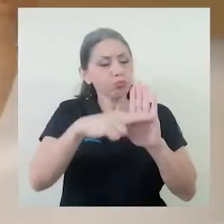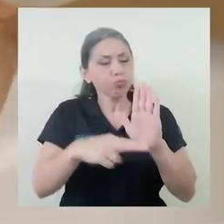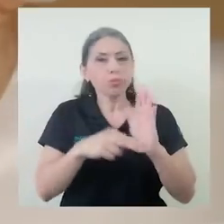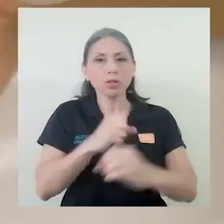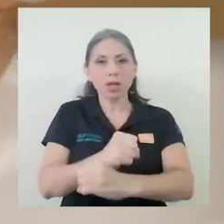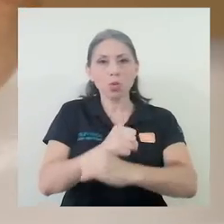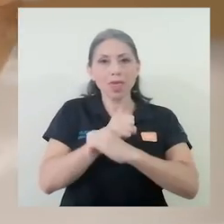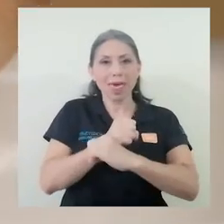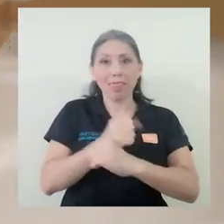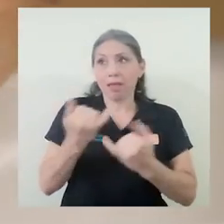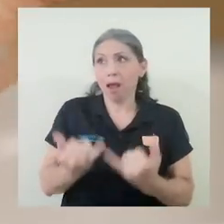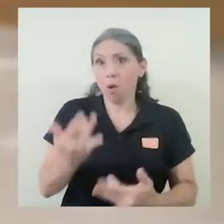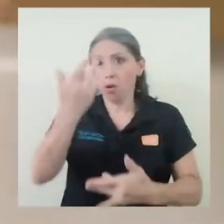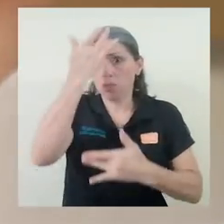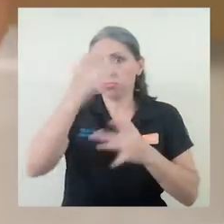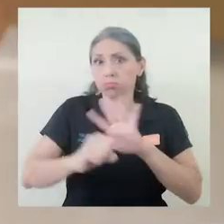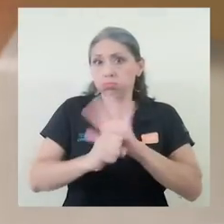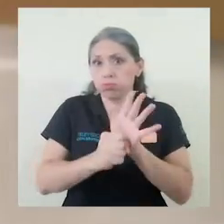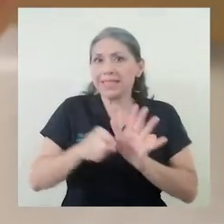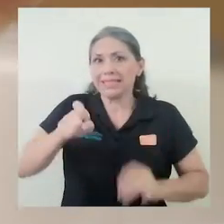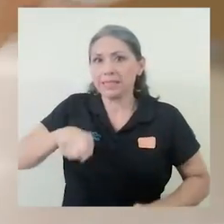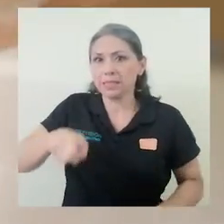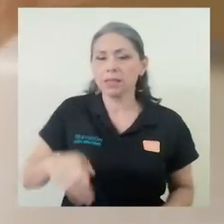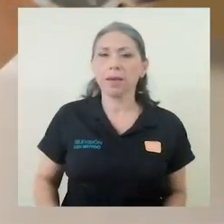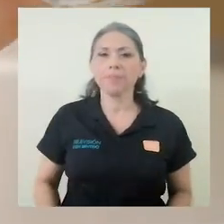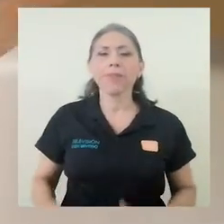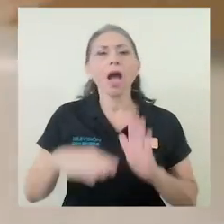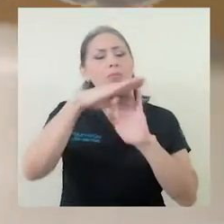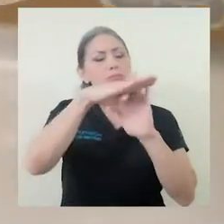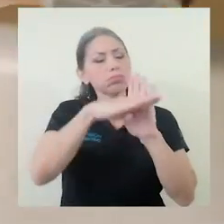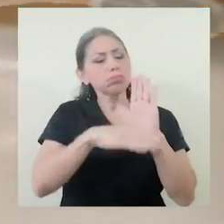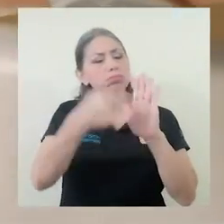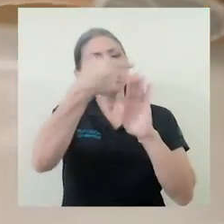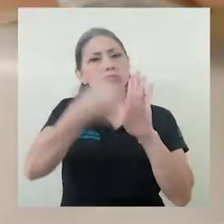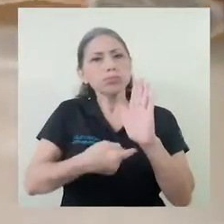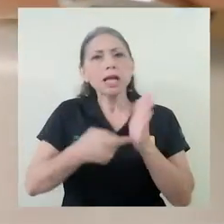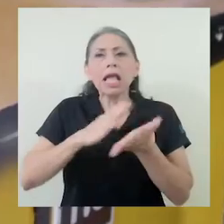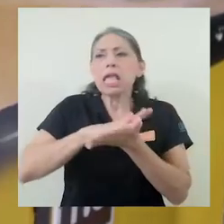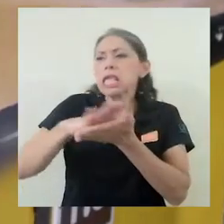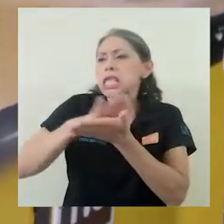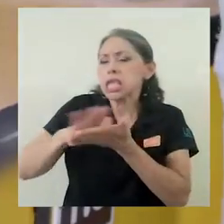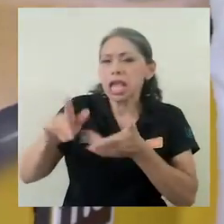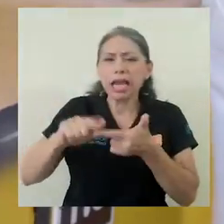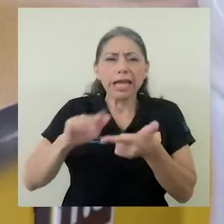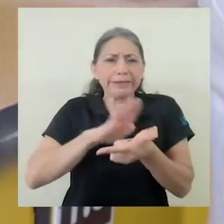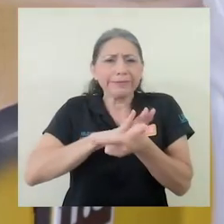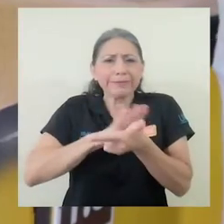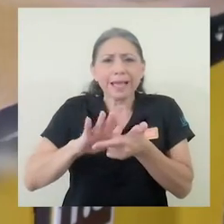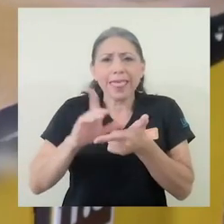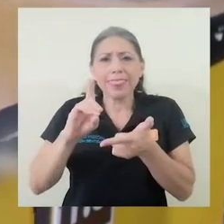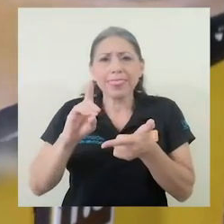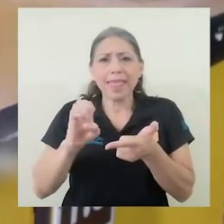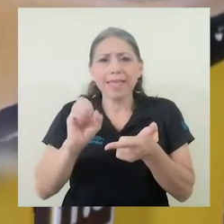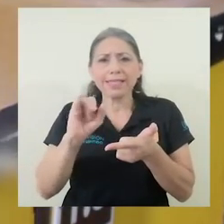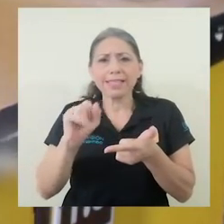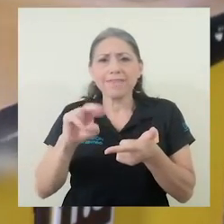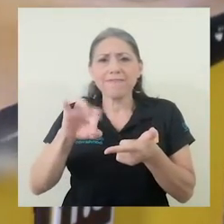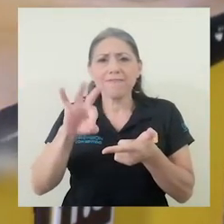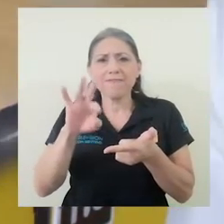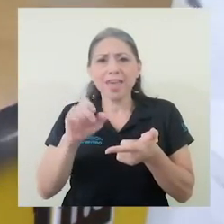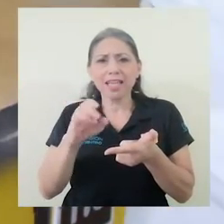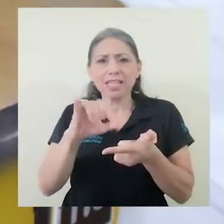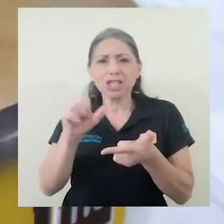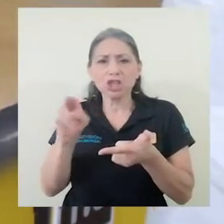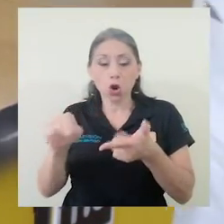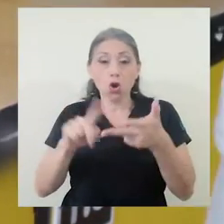que una pandemia como esta se amerita. La guía incluye aspectos de higiene, desinfección y la logística de trabajo